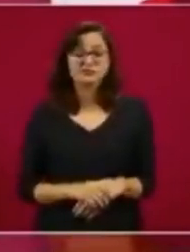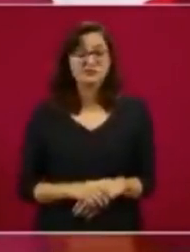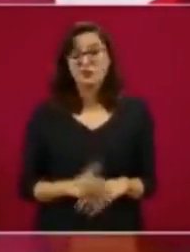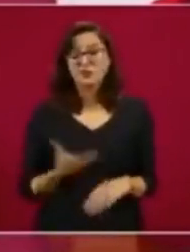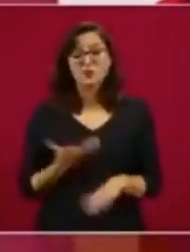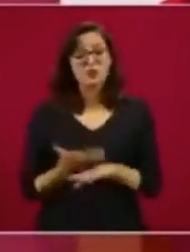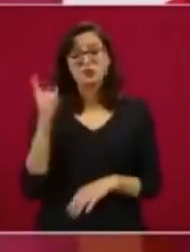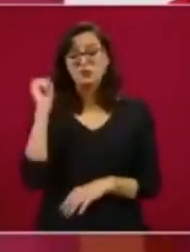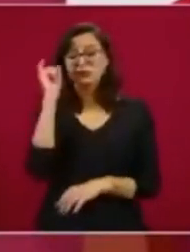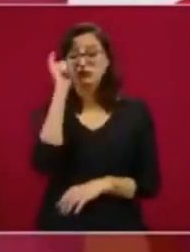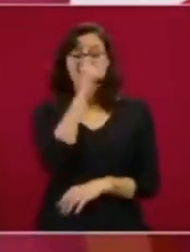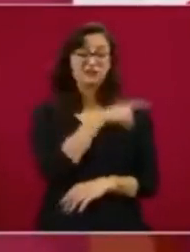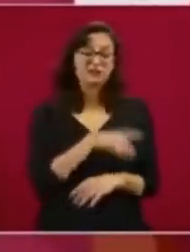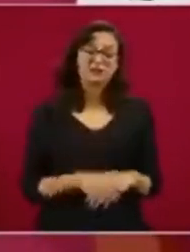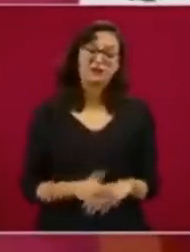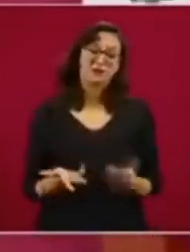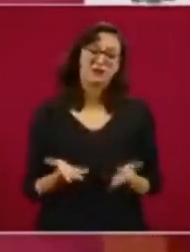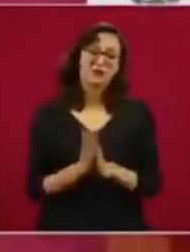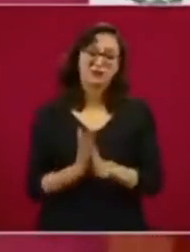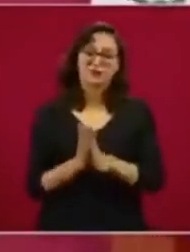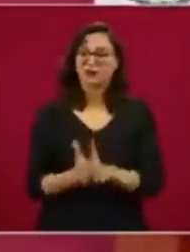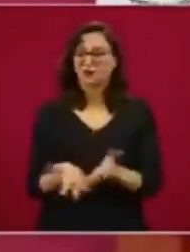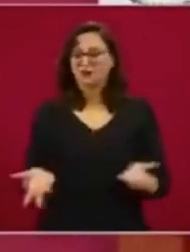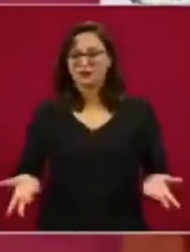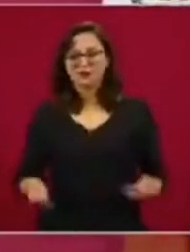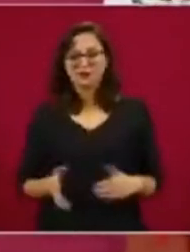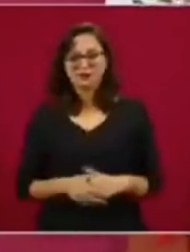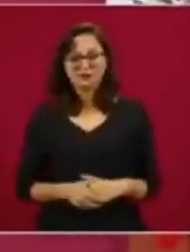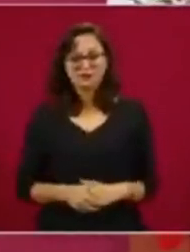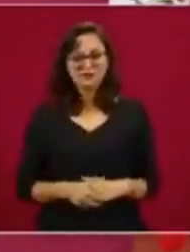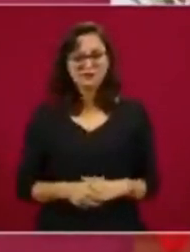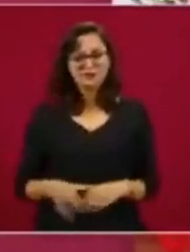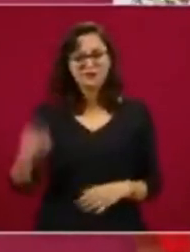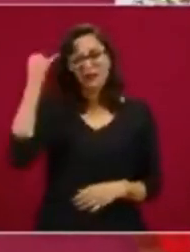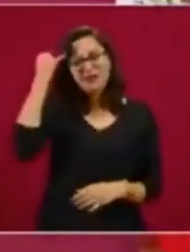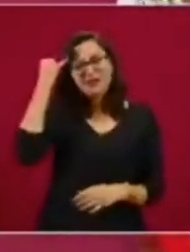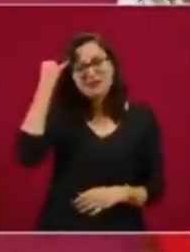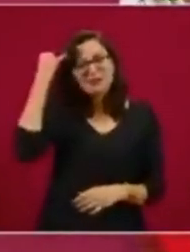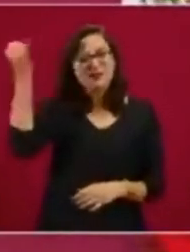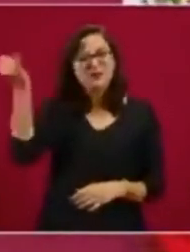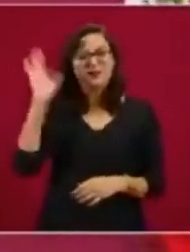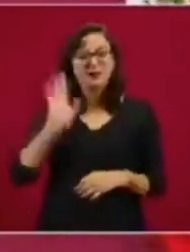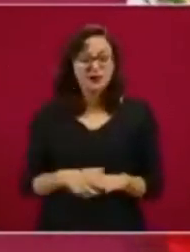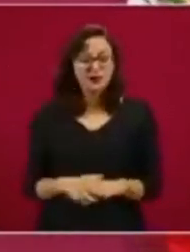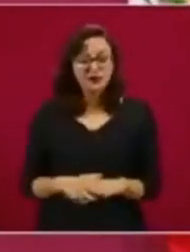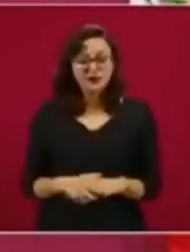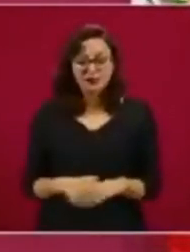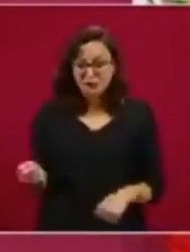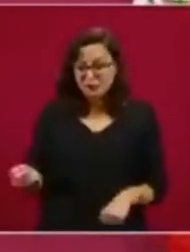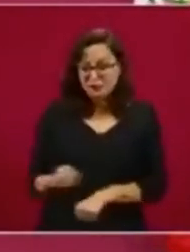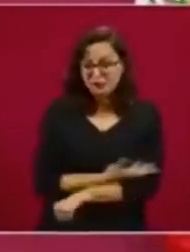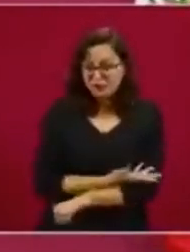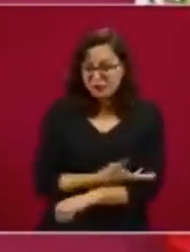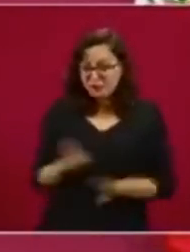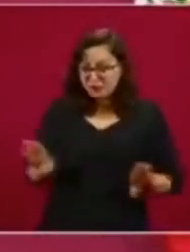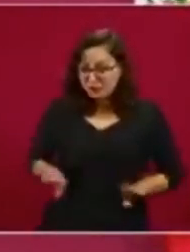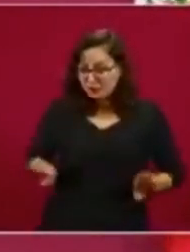Imagínense, con ese ánimo, cómo